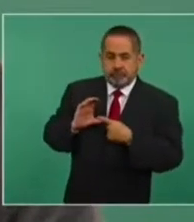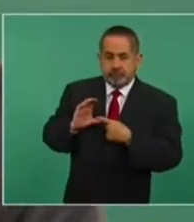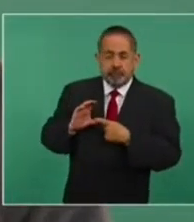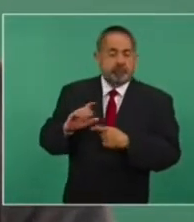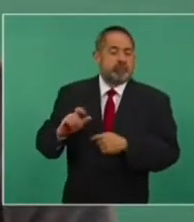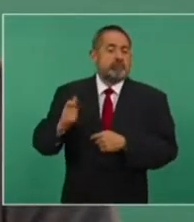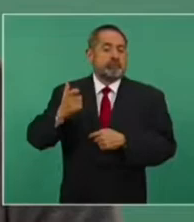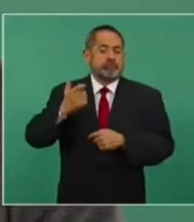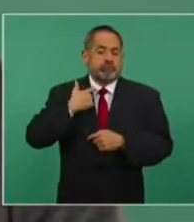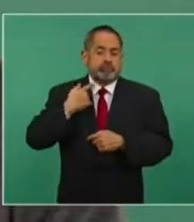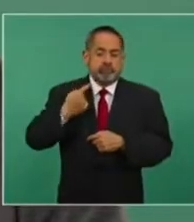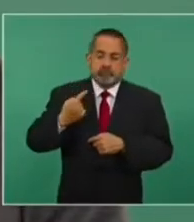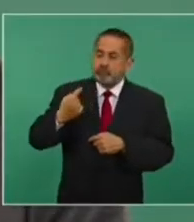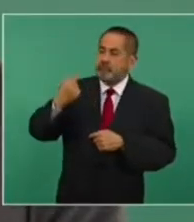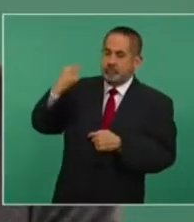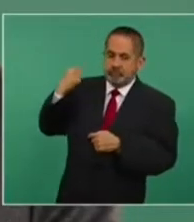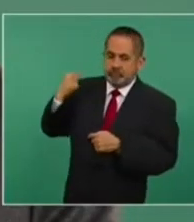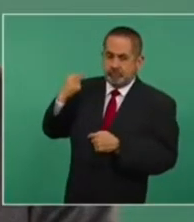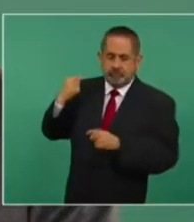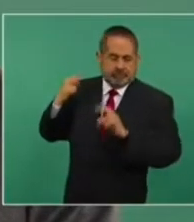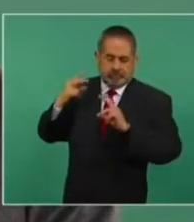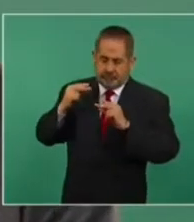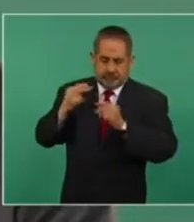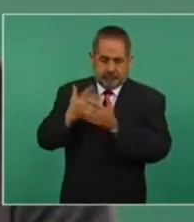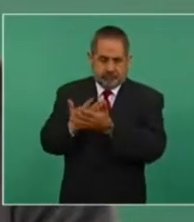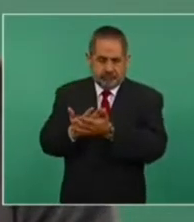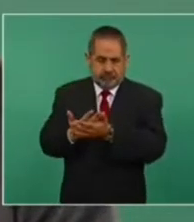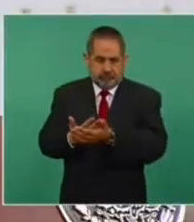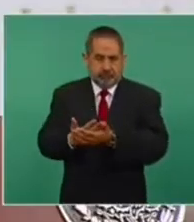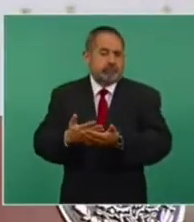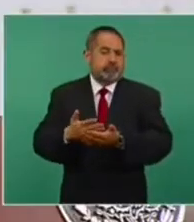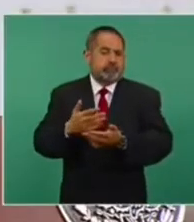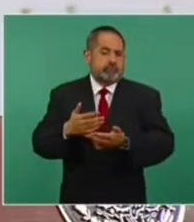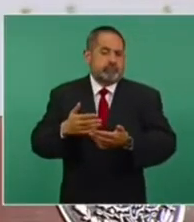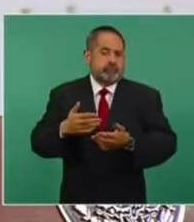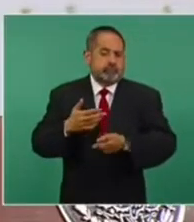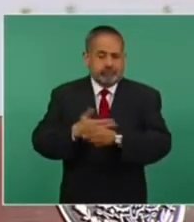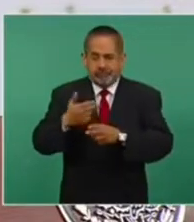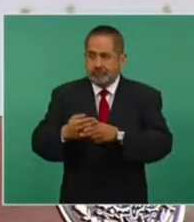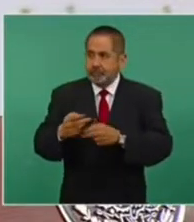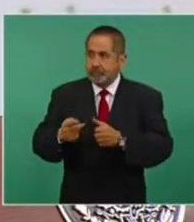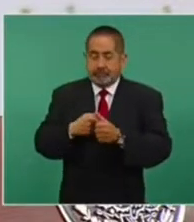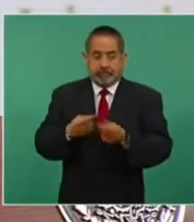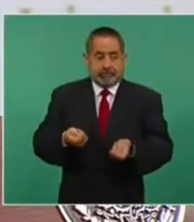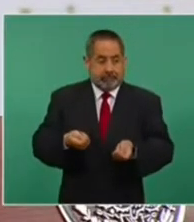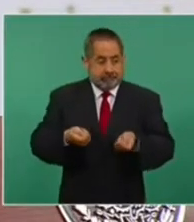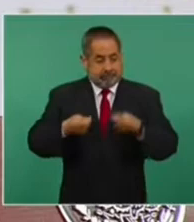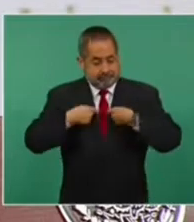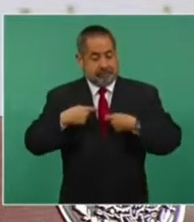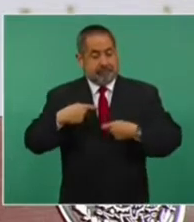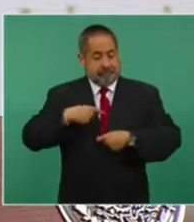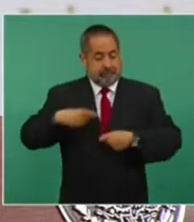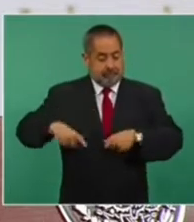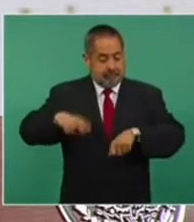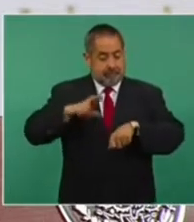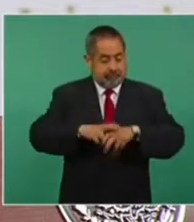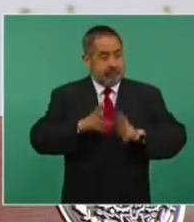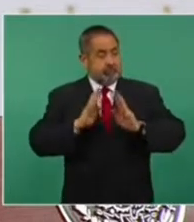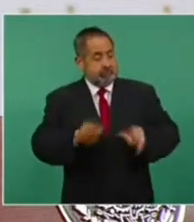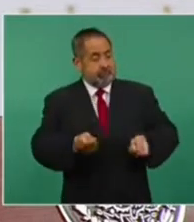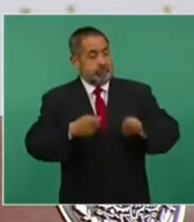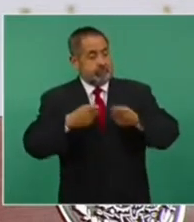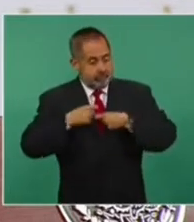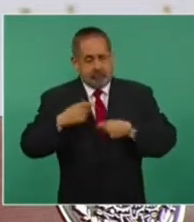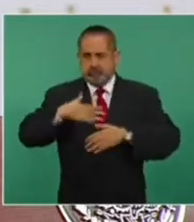salían, que mejor esperáramos y que ellos se hacían cargo